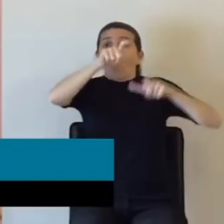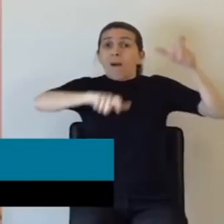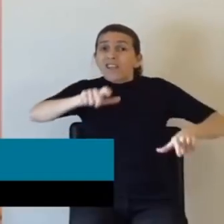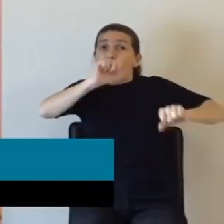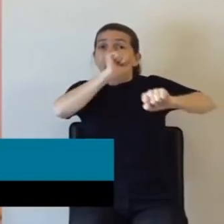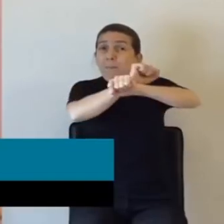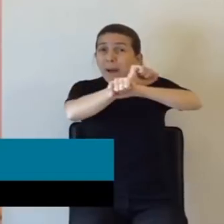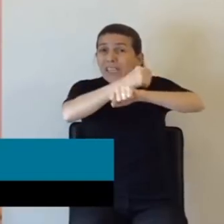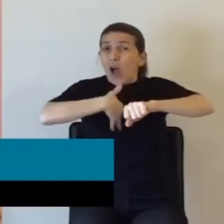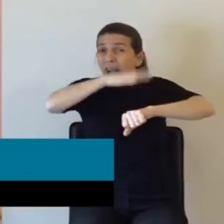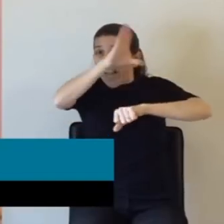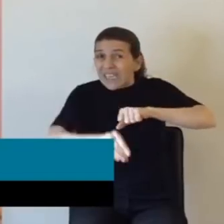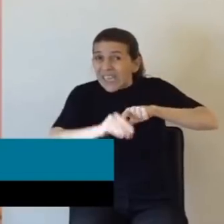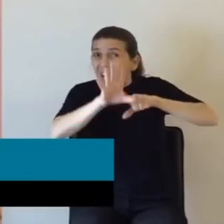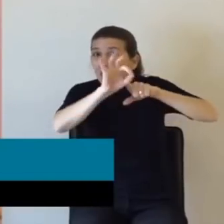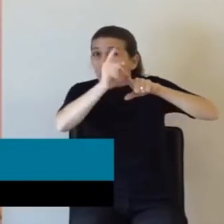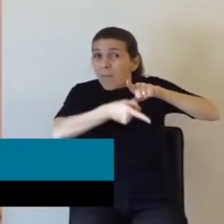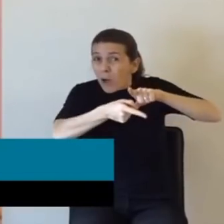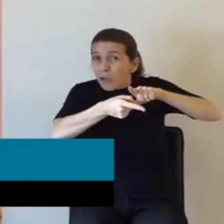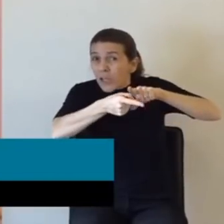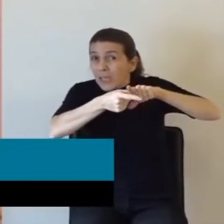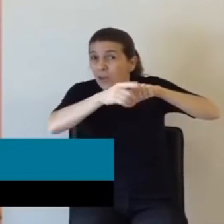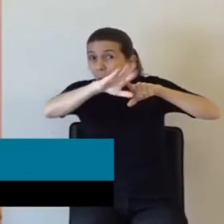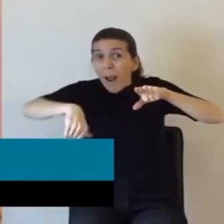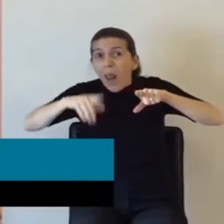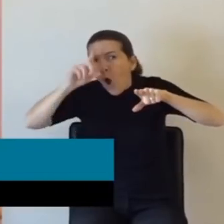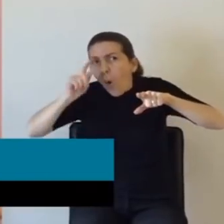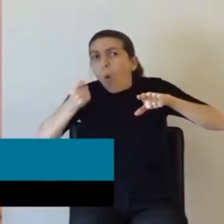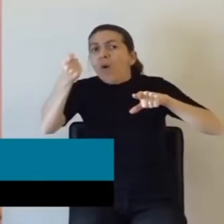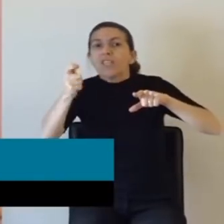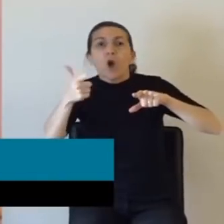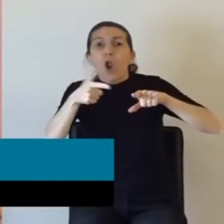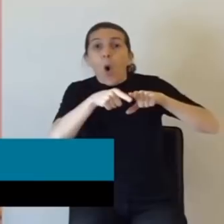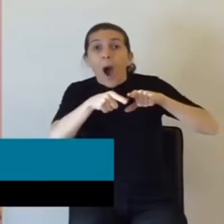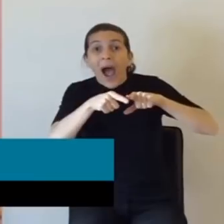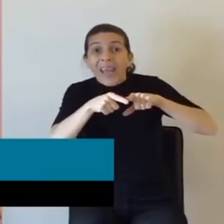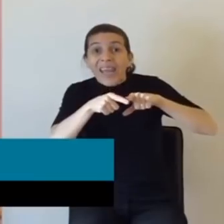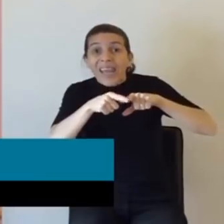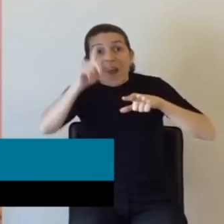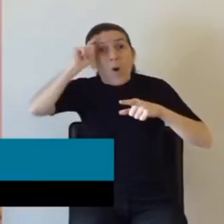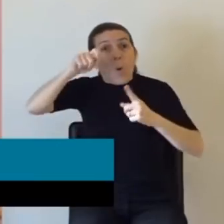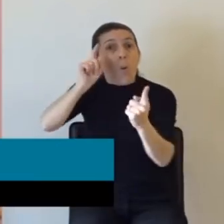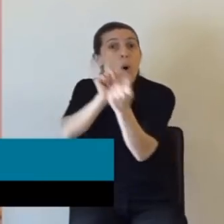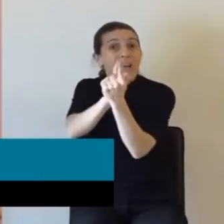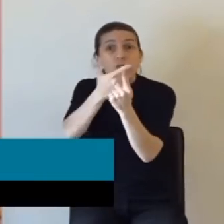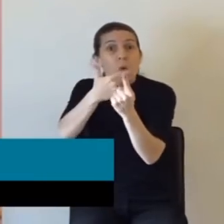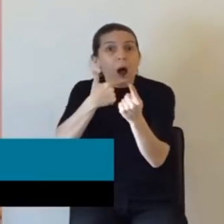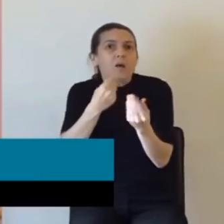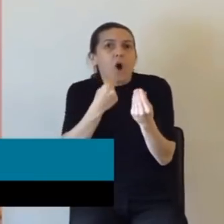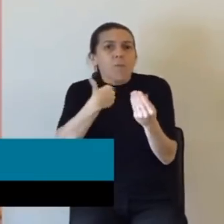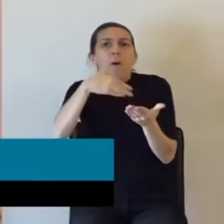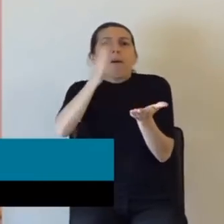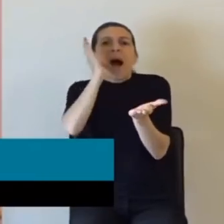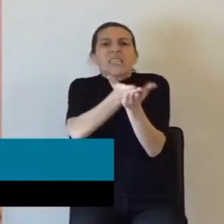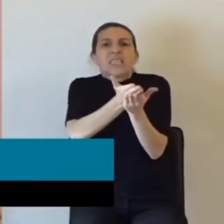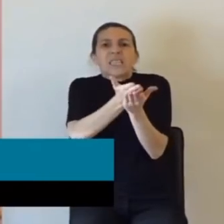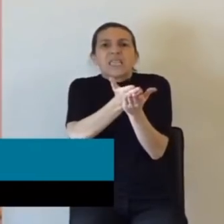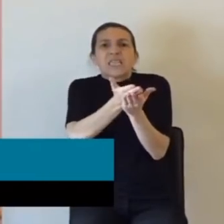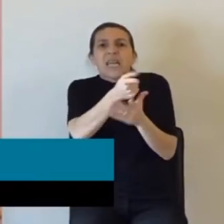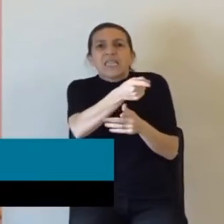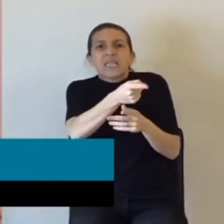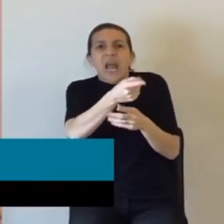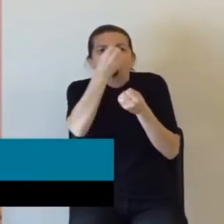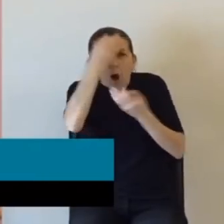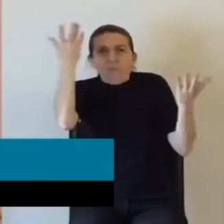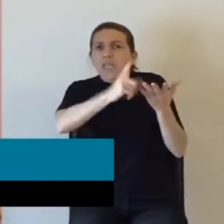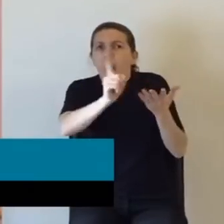allí ni siquiera tienen condena, no se podría asegurar que van a ser condenados, que van a ser sentenciados con una condena firme y